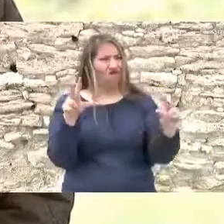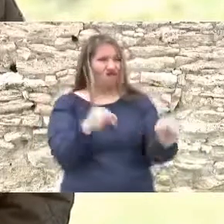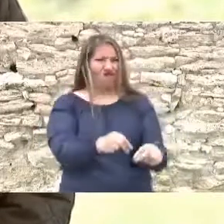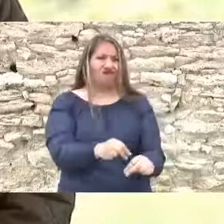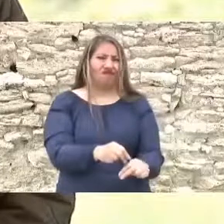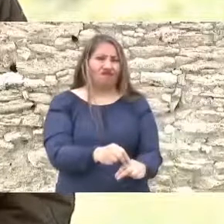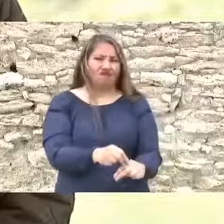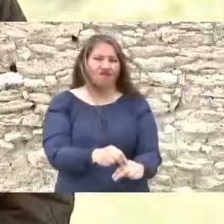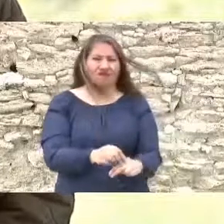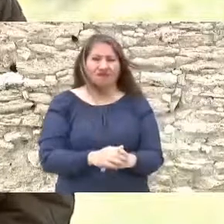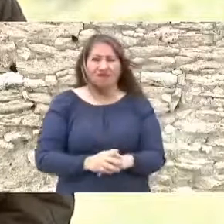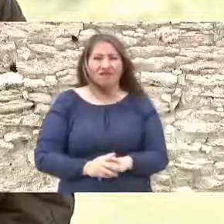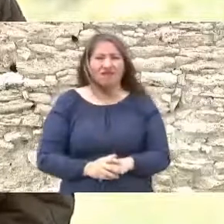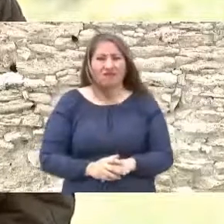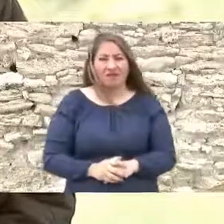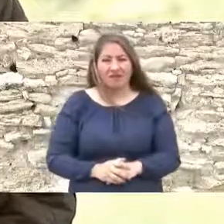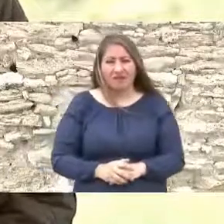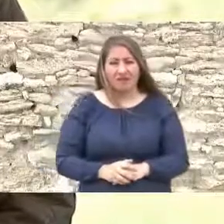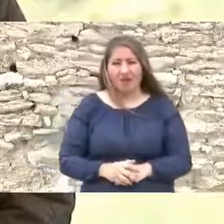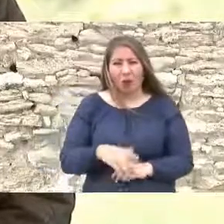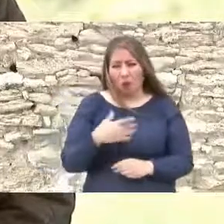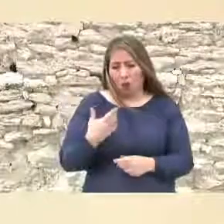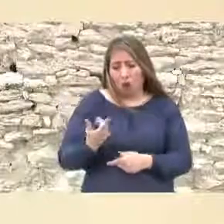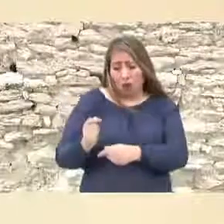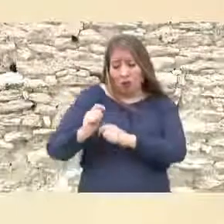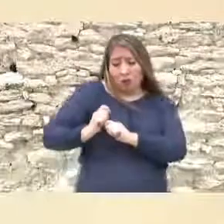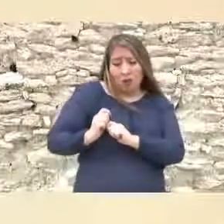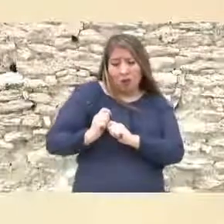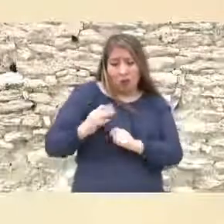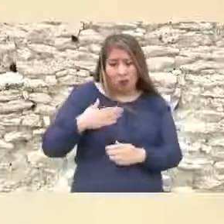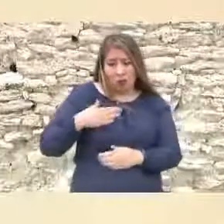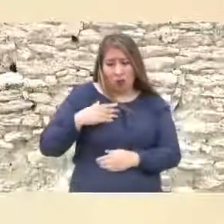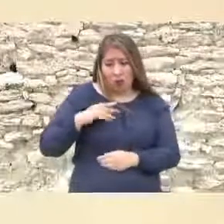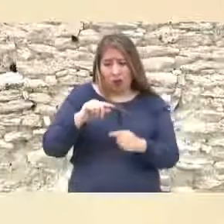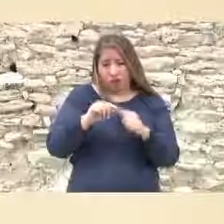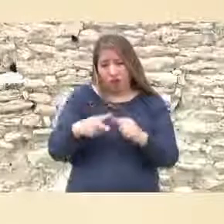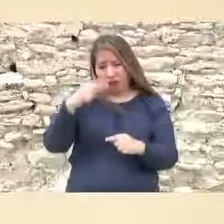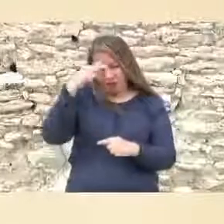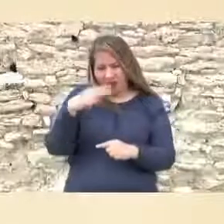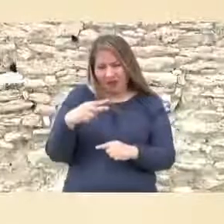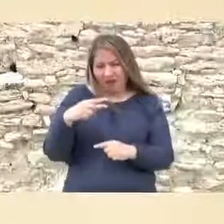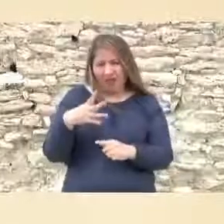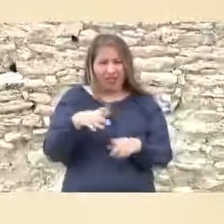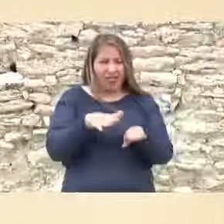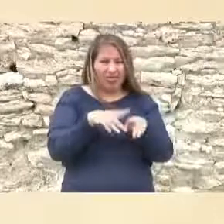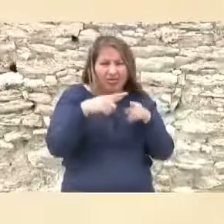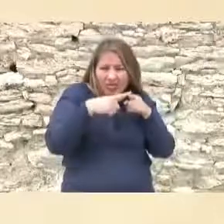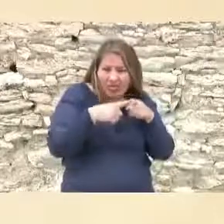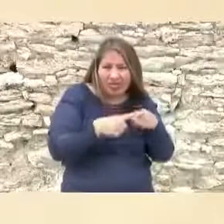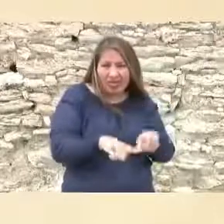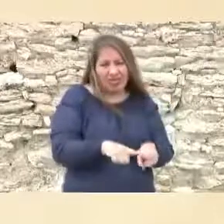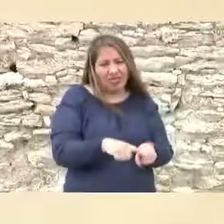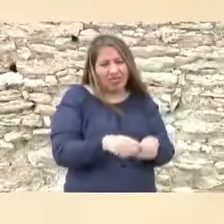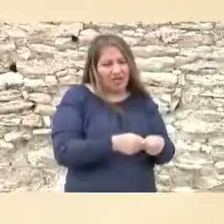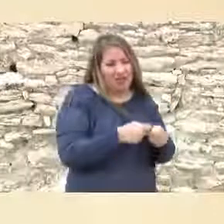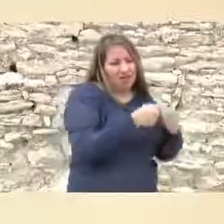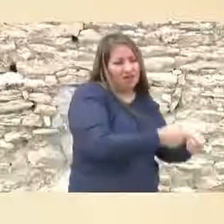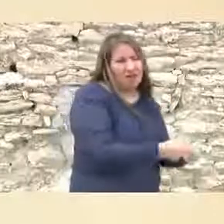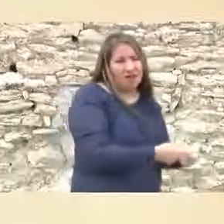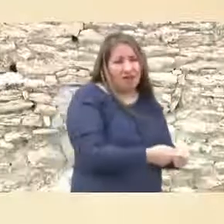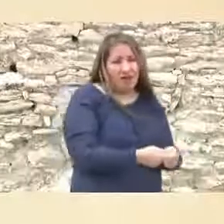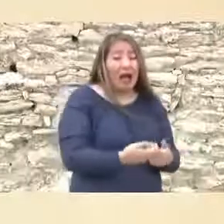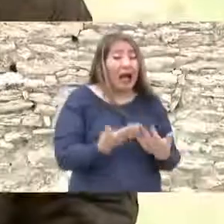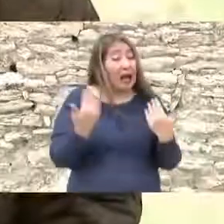cuando lo recibimos de nuestros padres no había